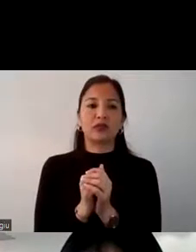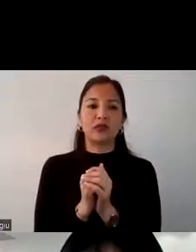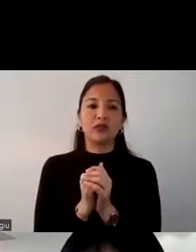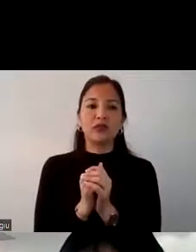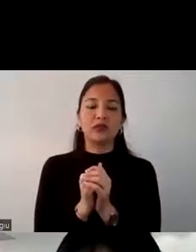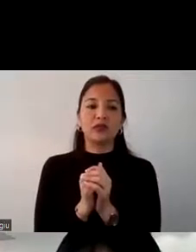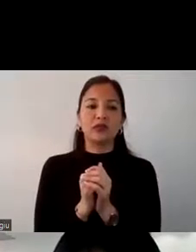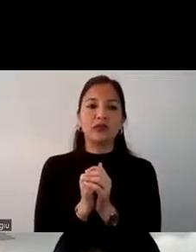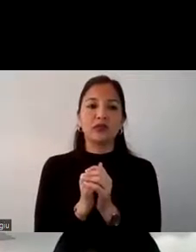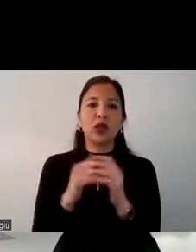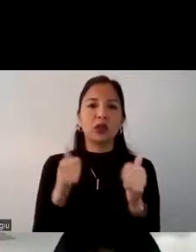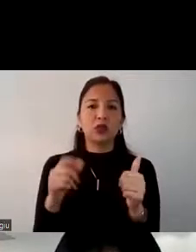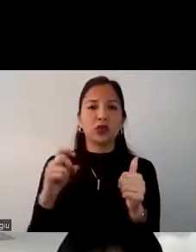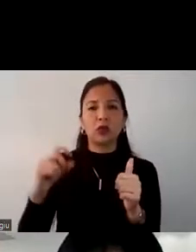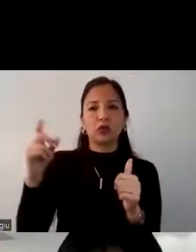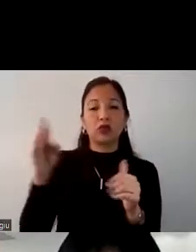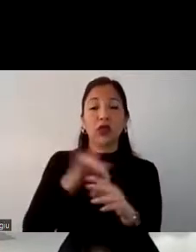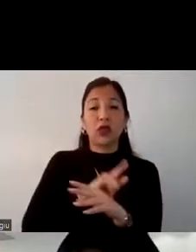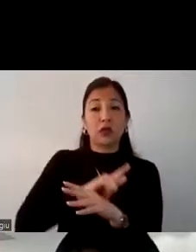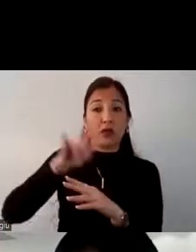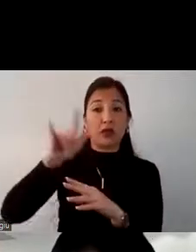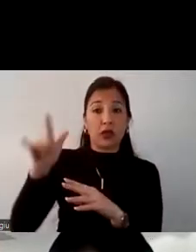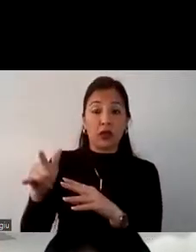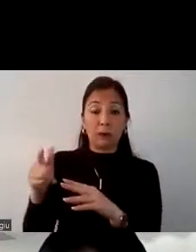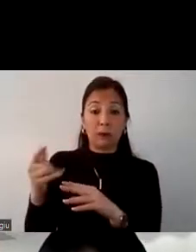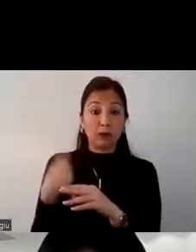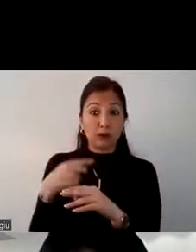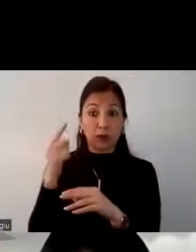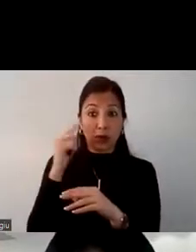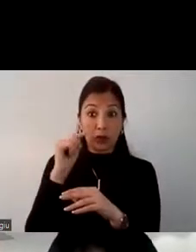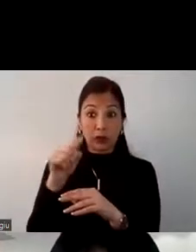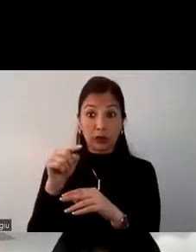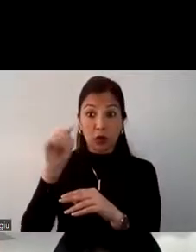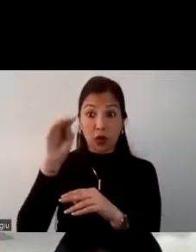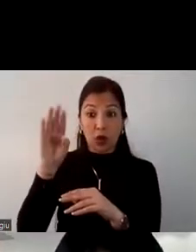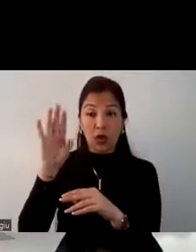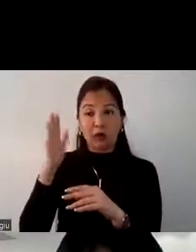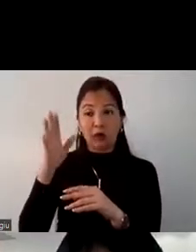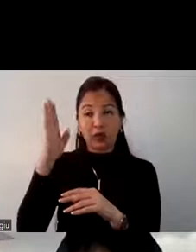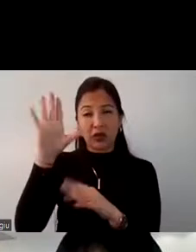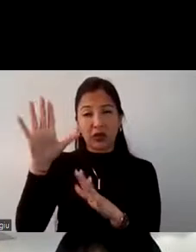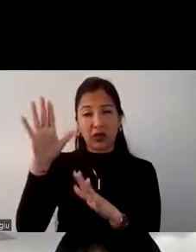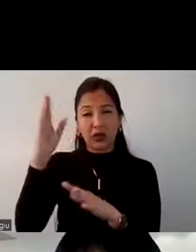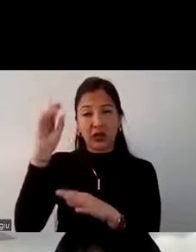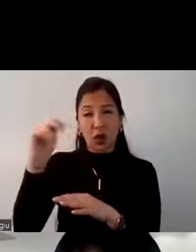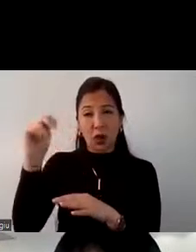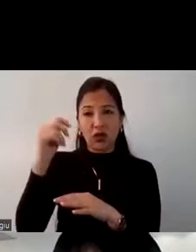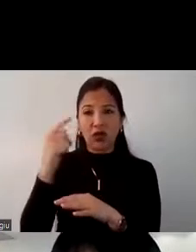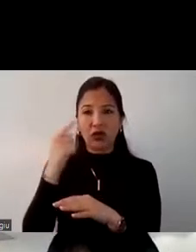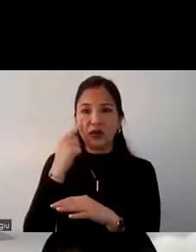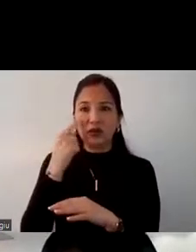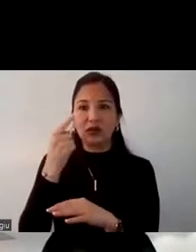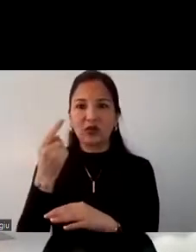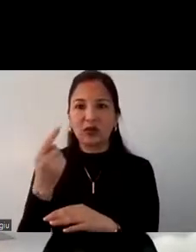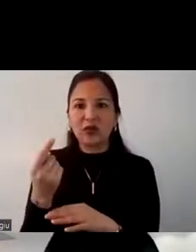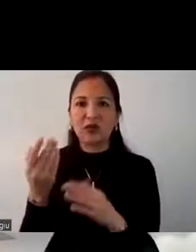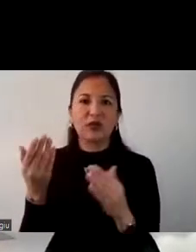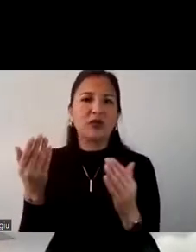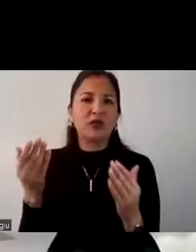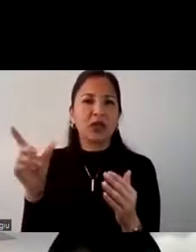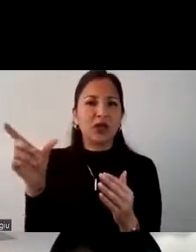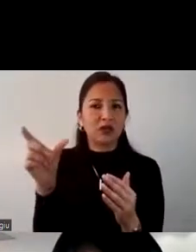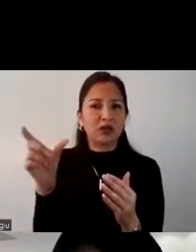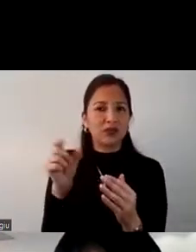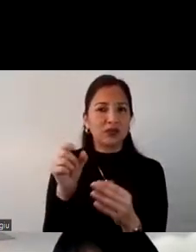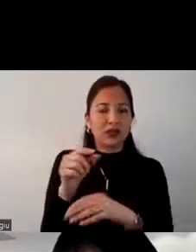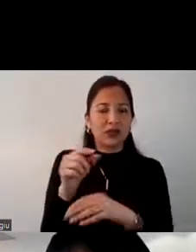una proximidad de viaje vemos que cuatro de cada diez ecuatorianos estarían interesados en viajar al corto plazo